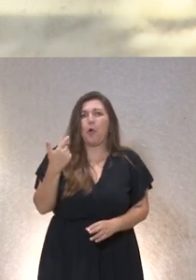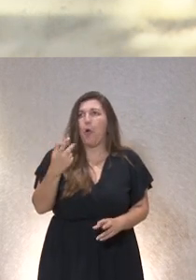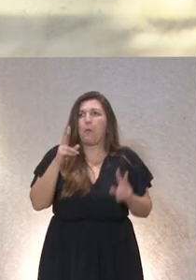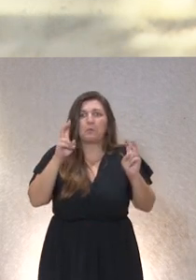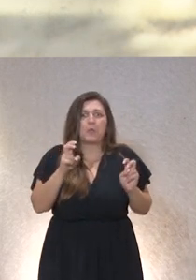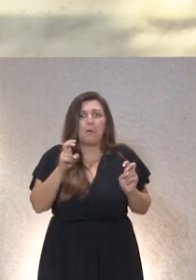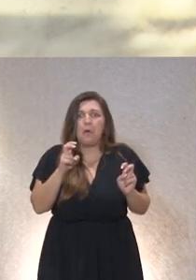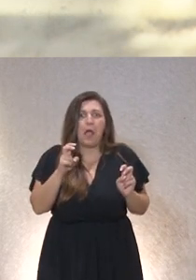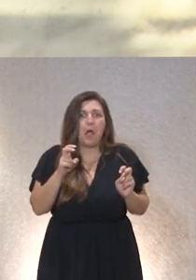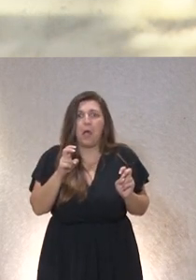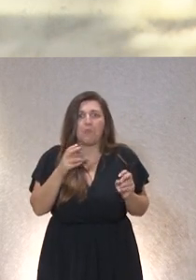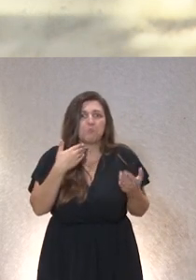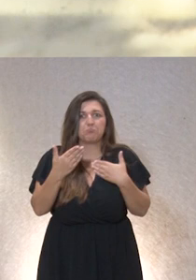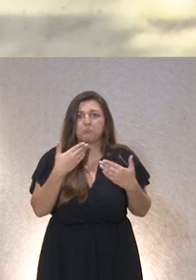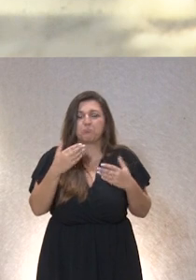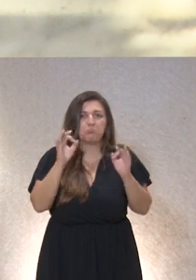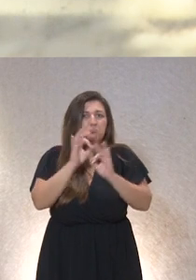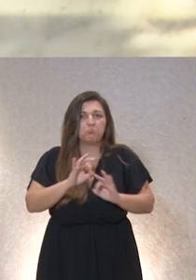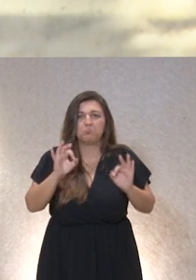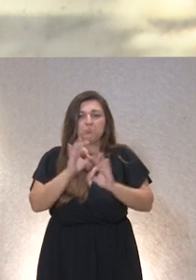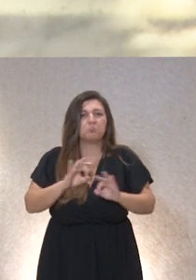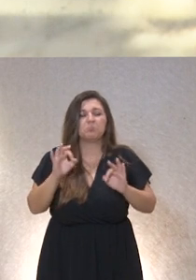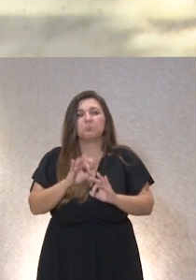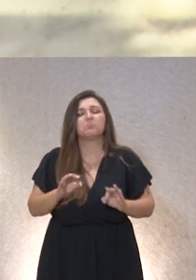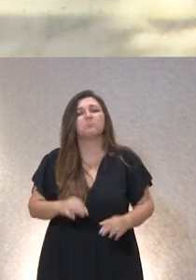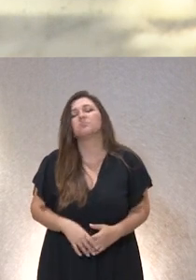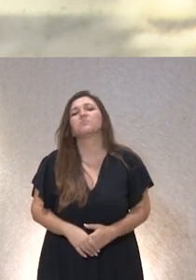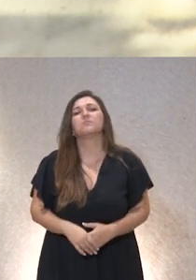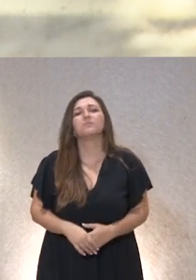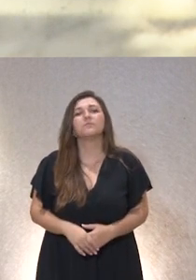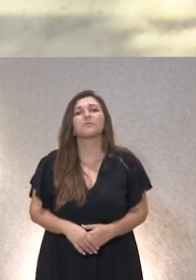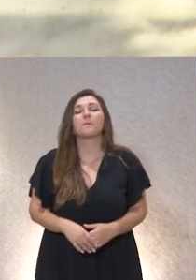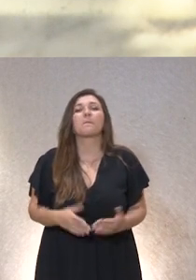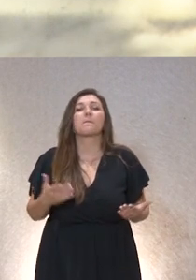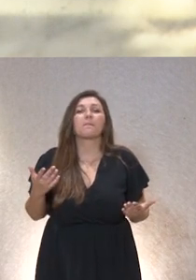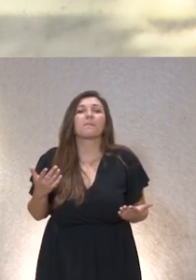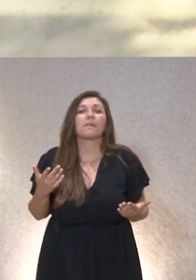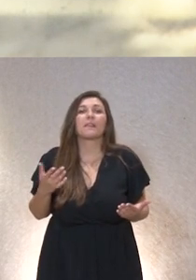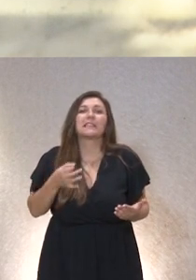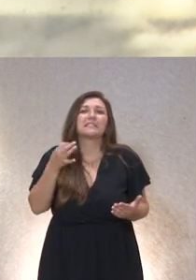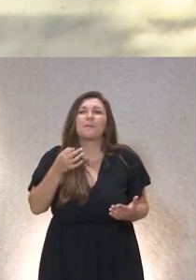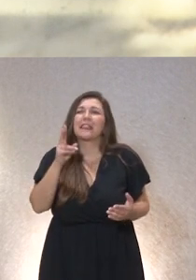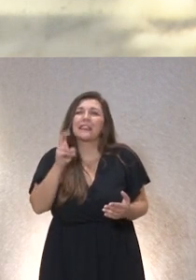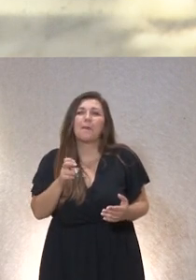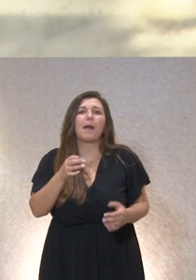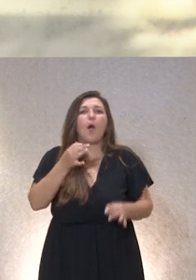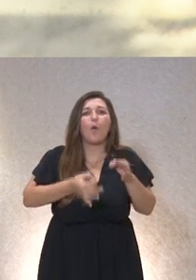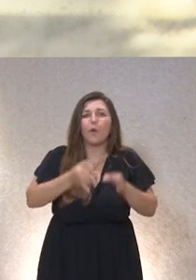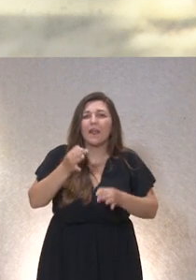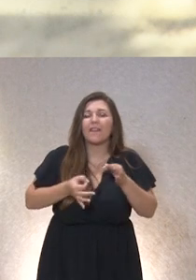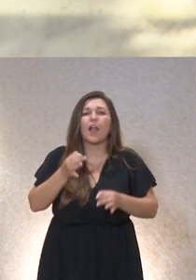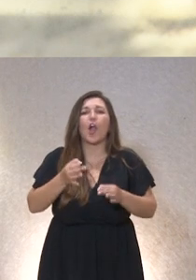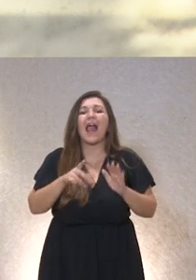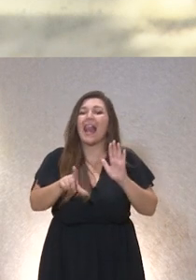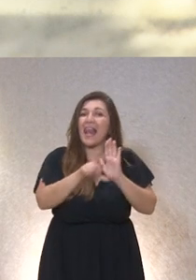éticos corrían malos tiempos no para la lírica sino para los límites éticos todo eran límites jurídicos lo que permite la ley